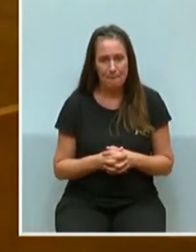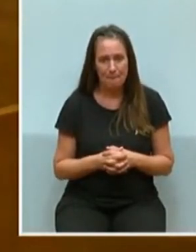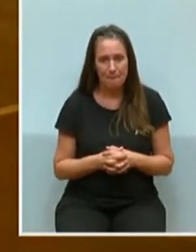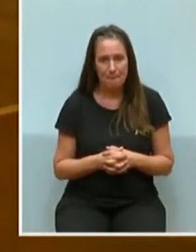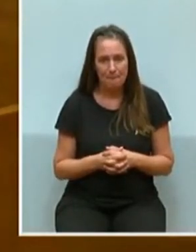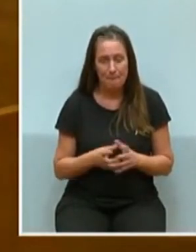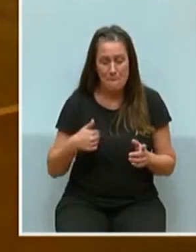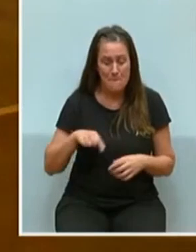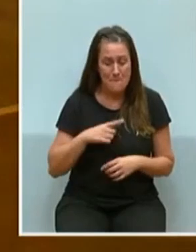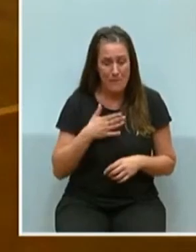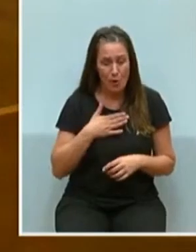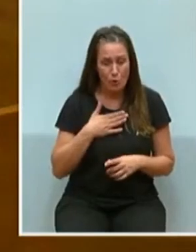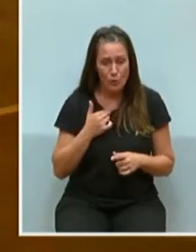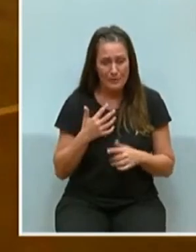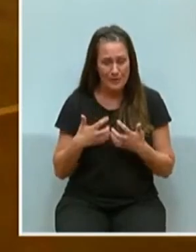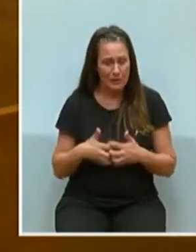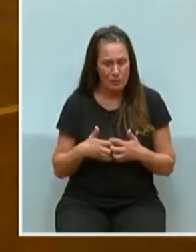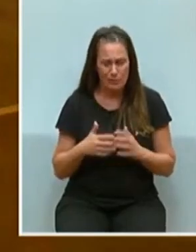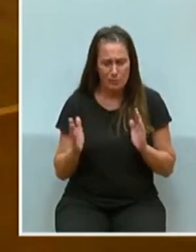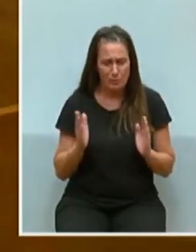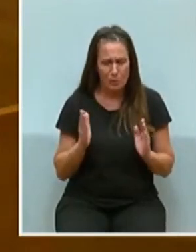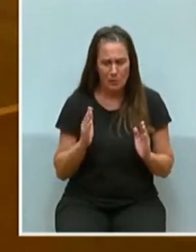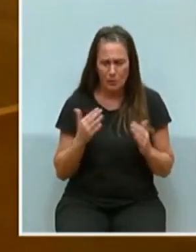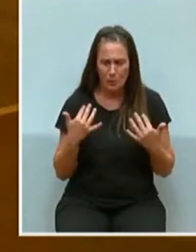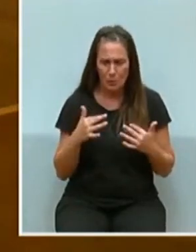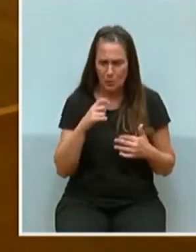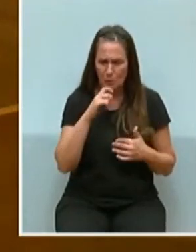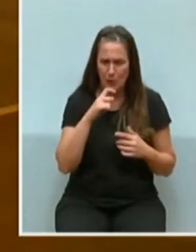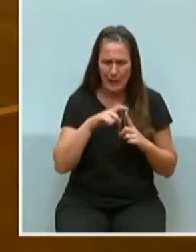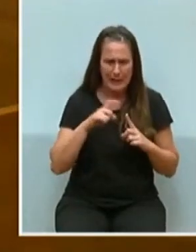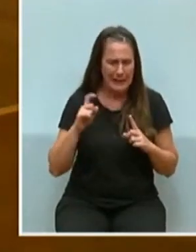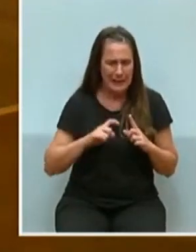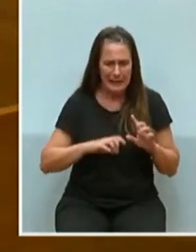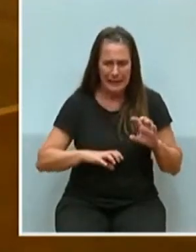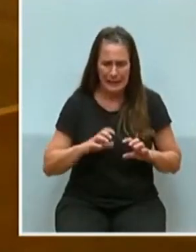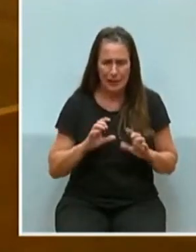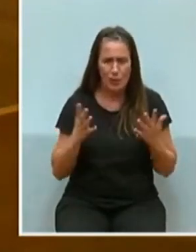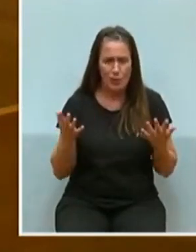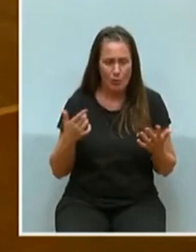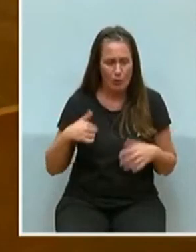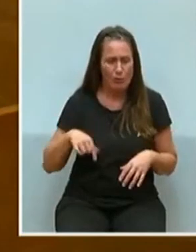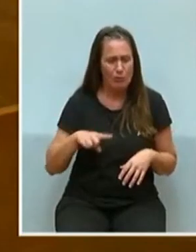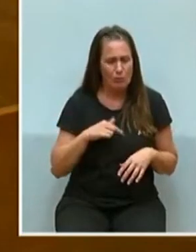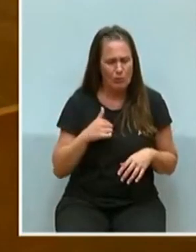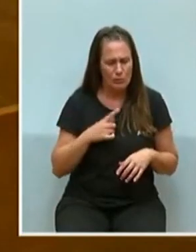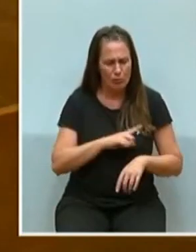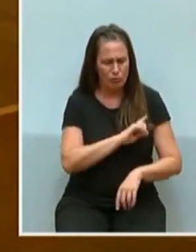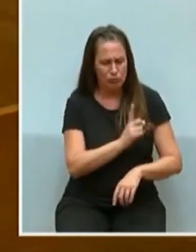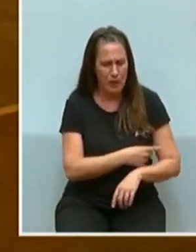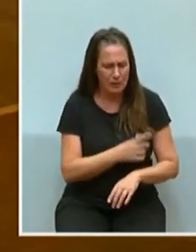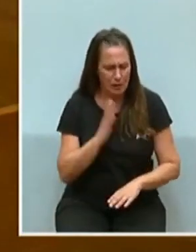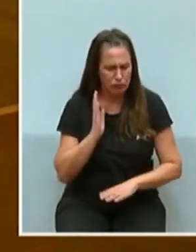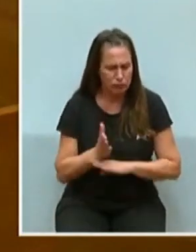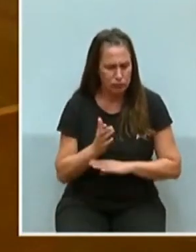Nuestra industria, señora consellera, está pasando por un momento crítico y necesita de quienes gobernamos la determinación y valentía para hacer lo